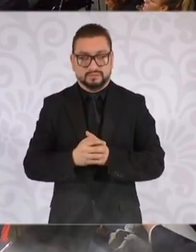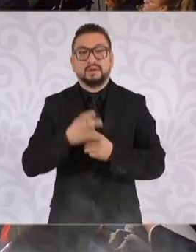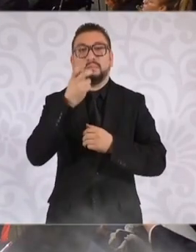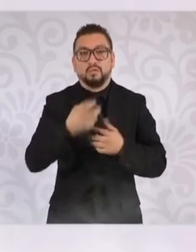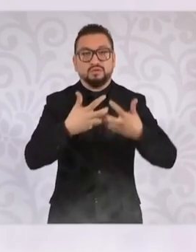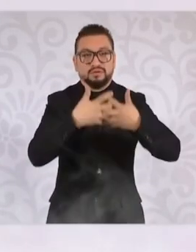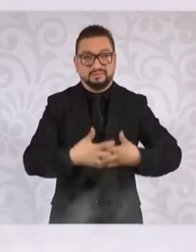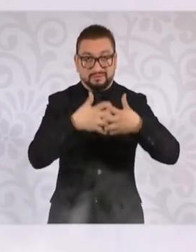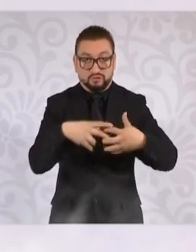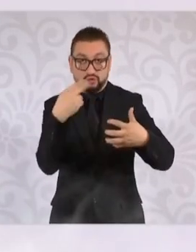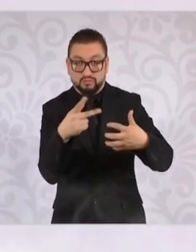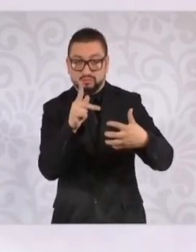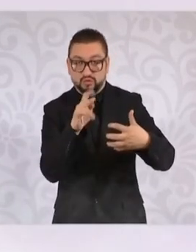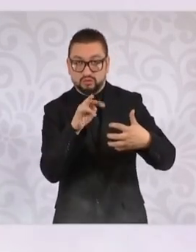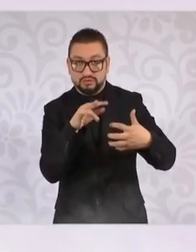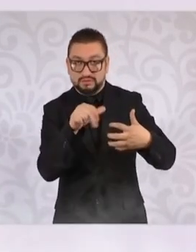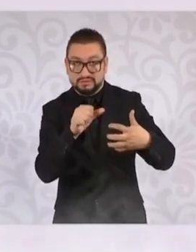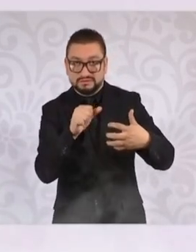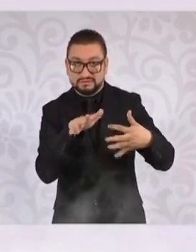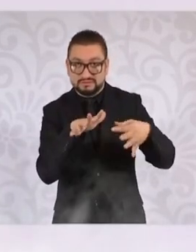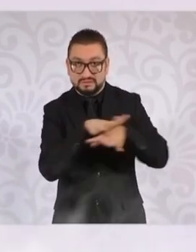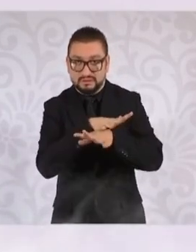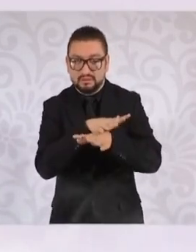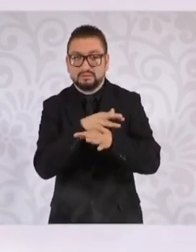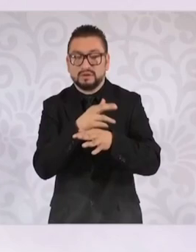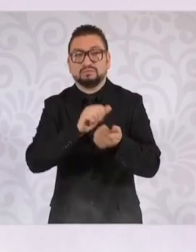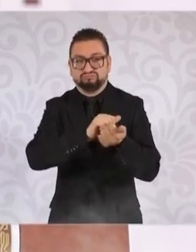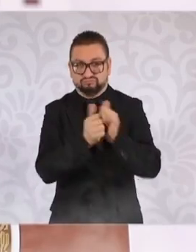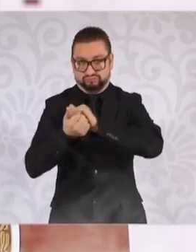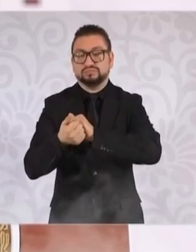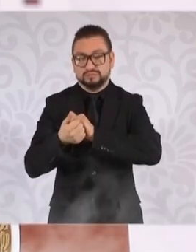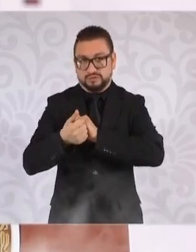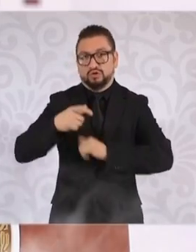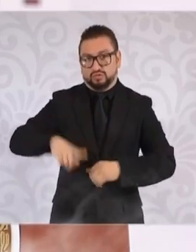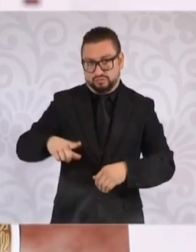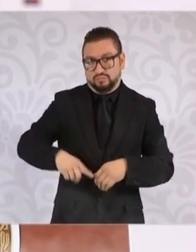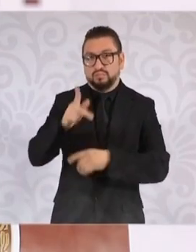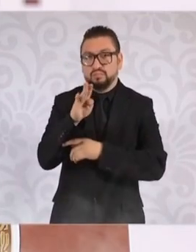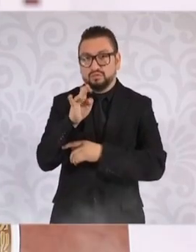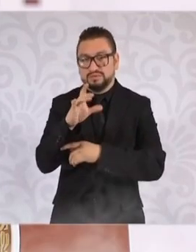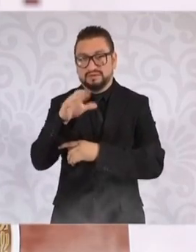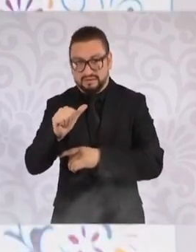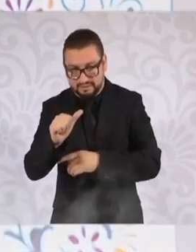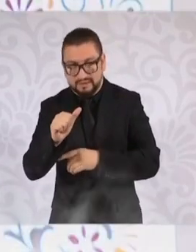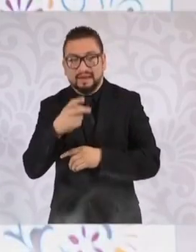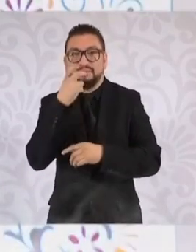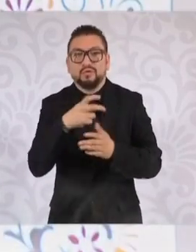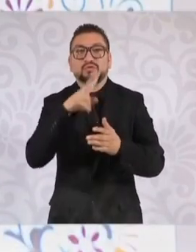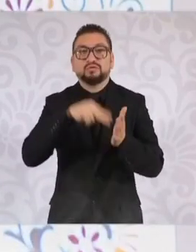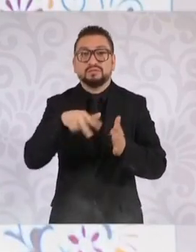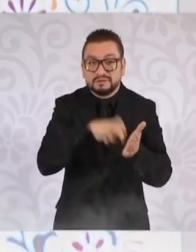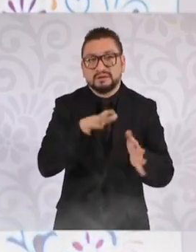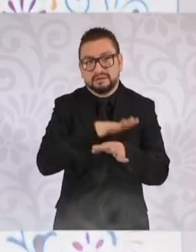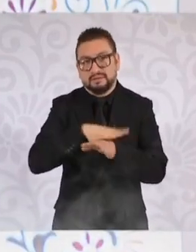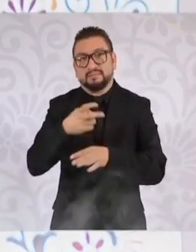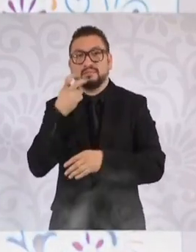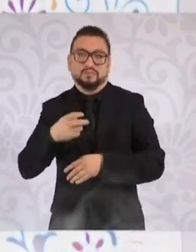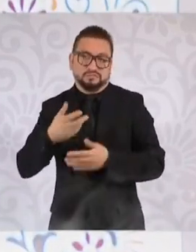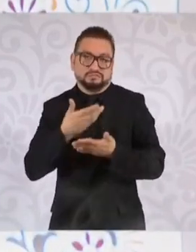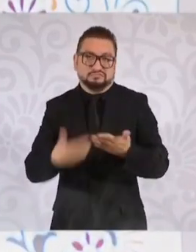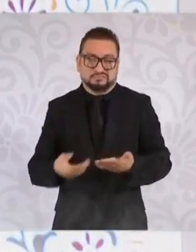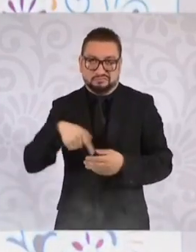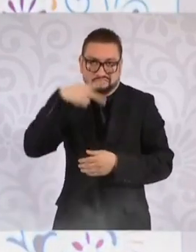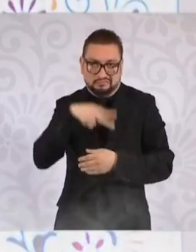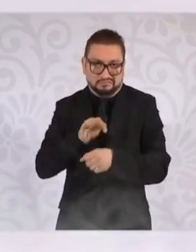productivas a empresas públicas. Sí, sí se revierte una parte de la reforma del 2013. Y eso es benéfico para México. Ahora,